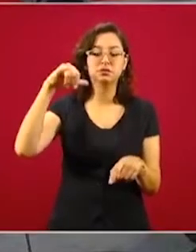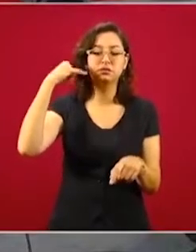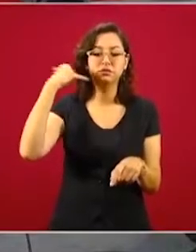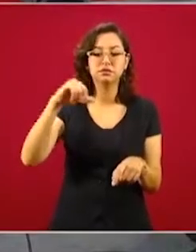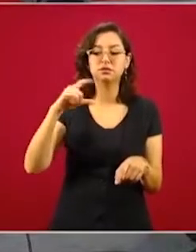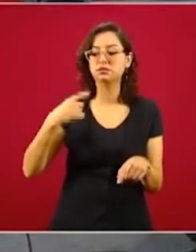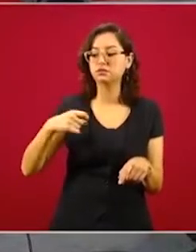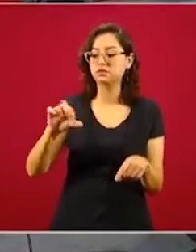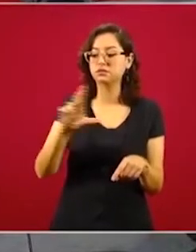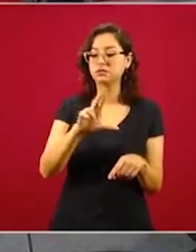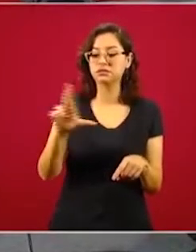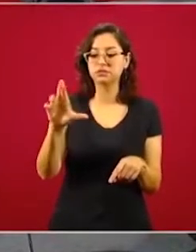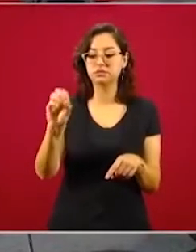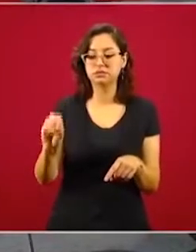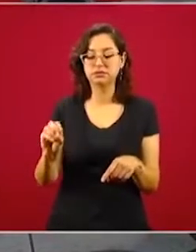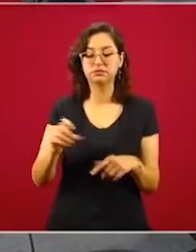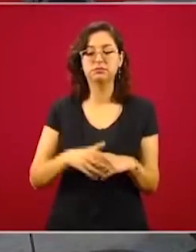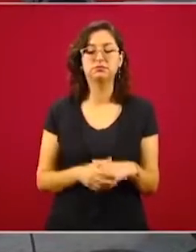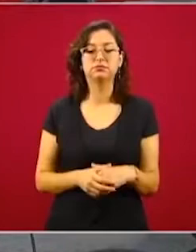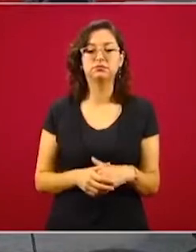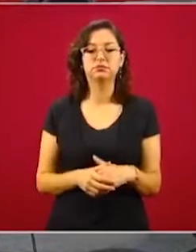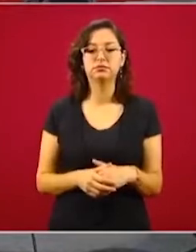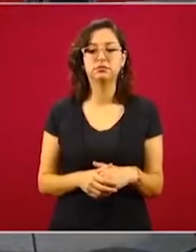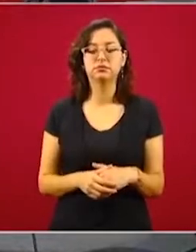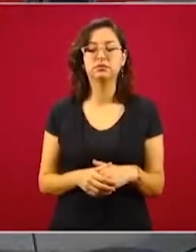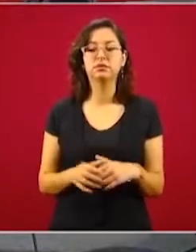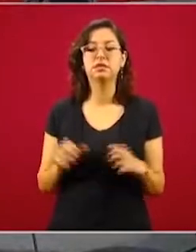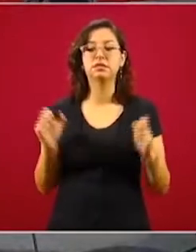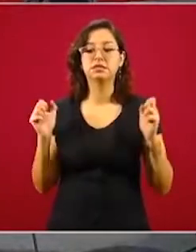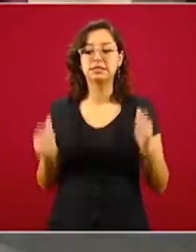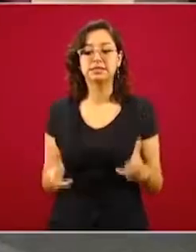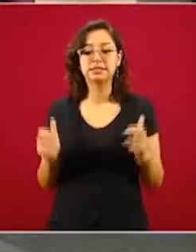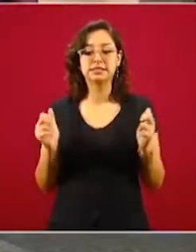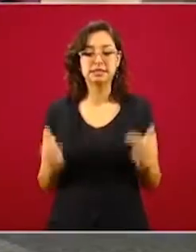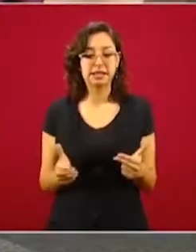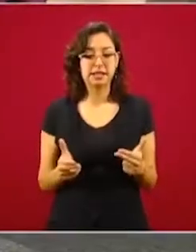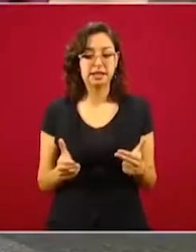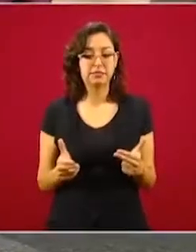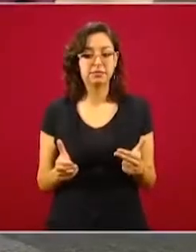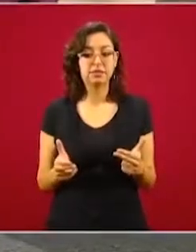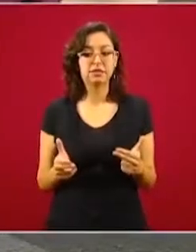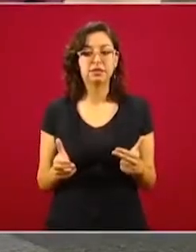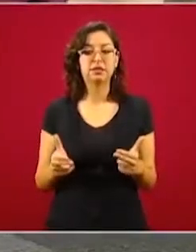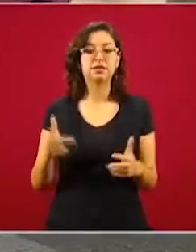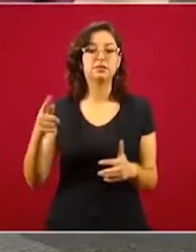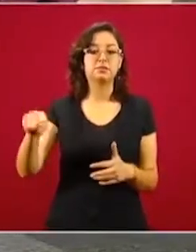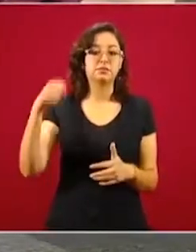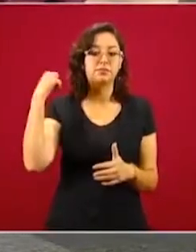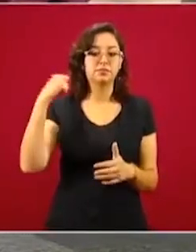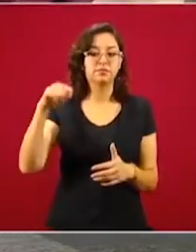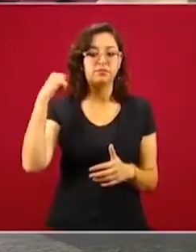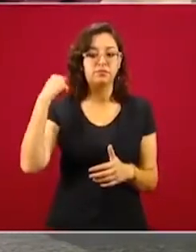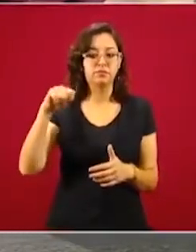Es Chiapas, Tabasco,